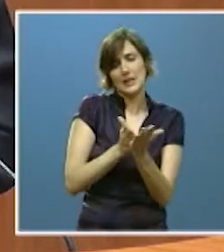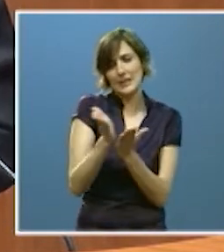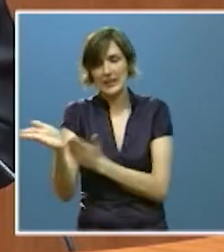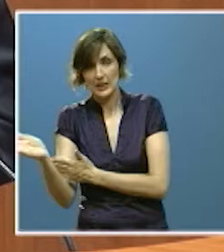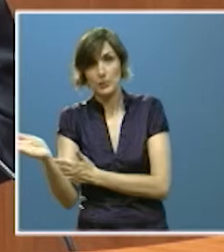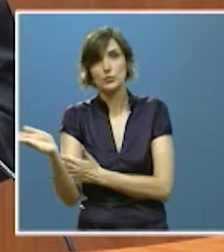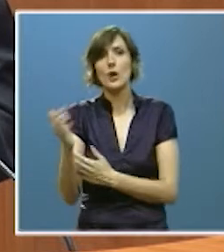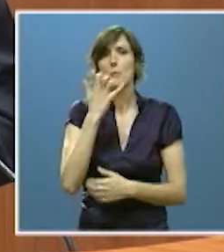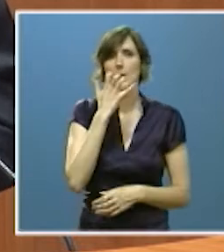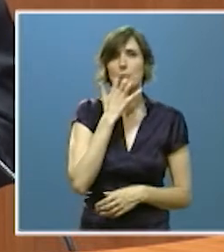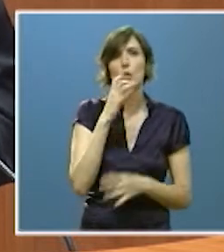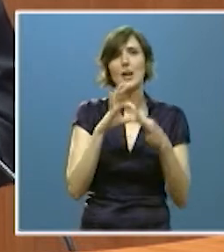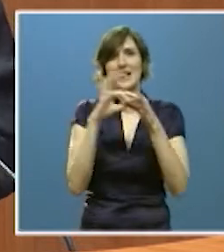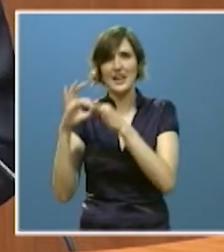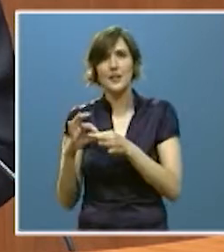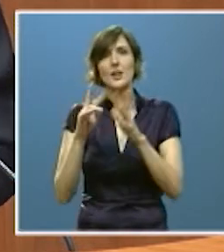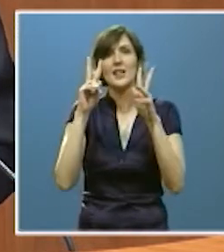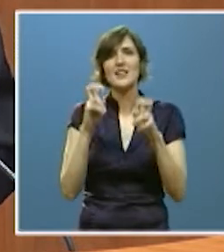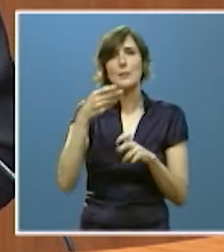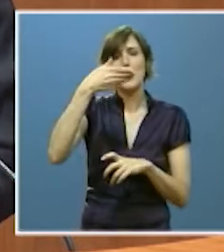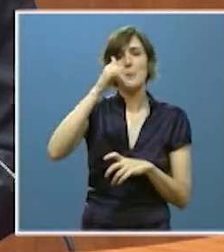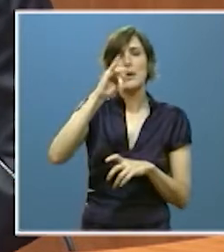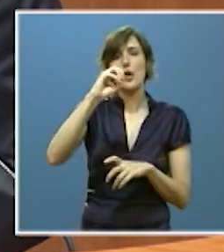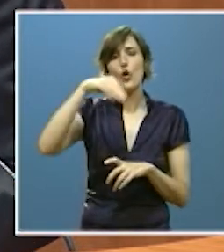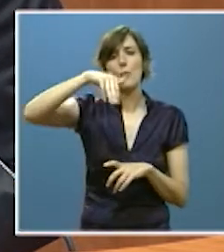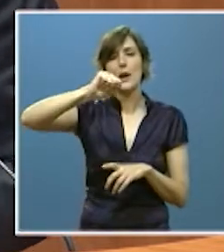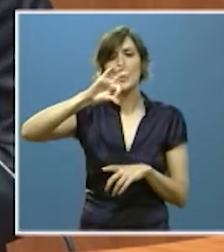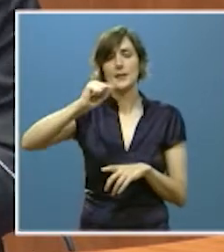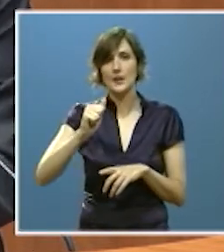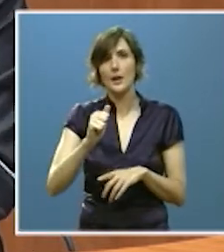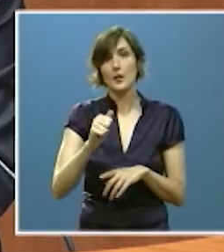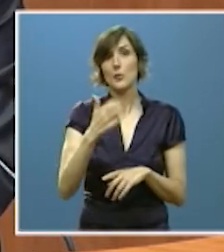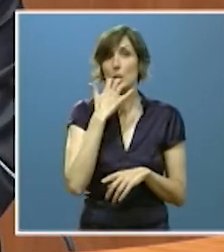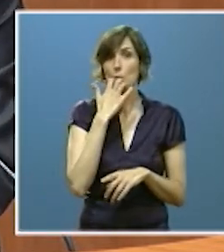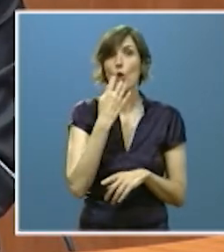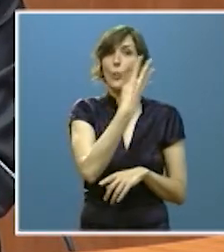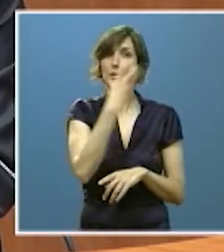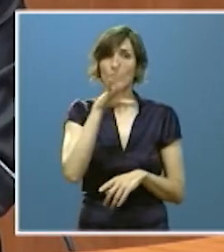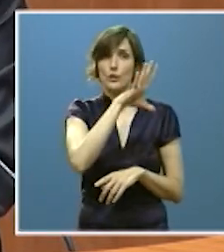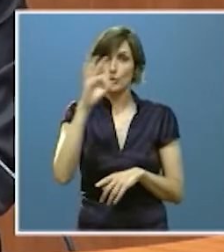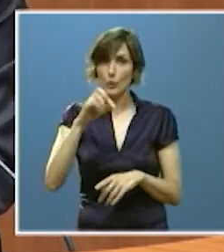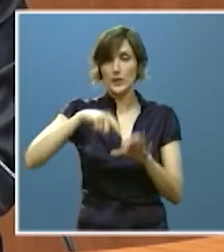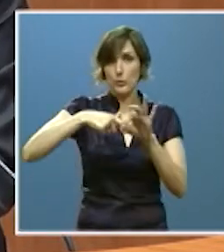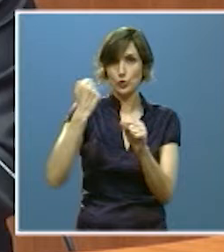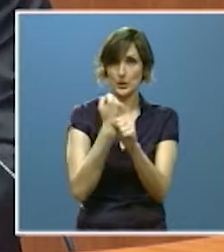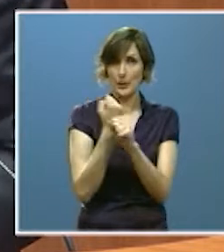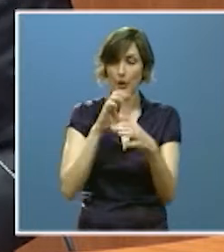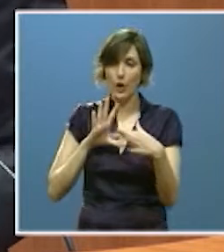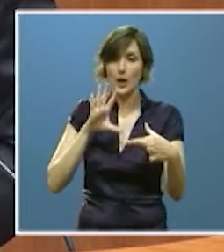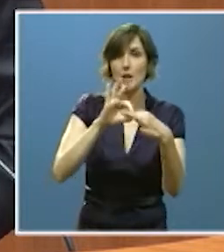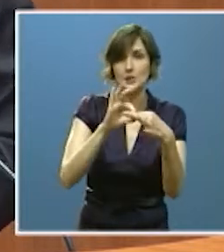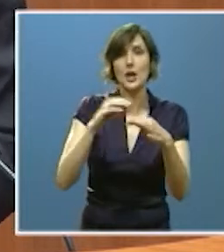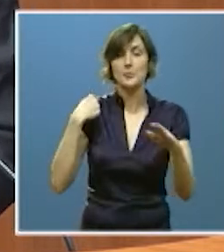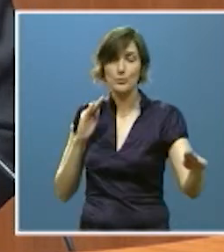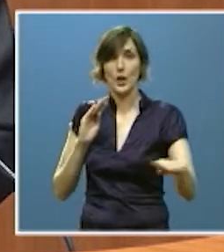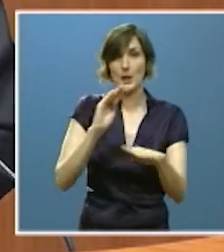ejemplo, los relacionados con la biomasa, como demuestran los 450 puestos de trabajo asociados a la